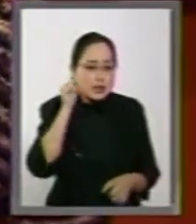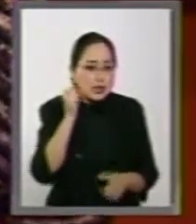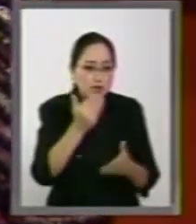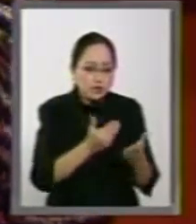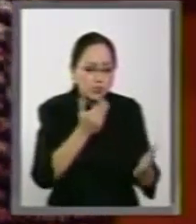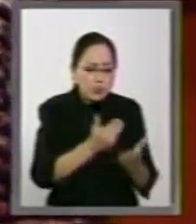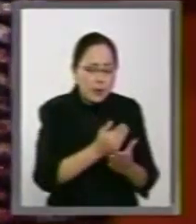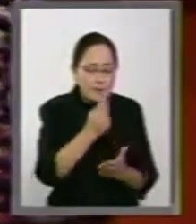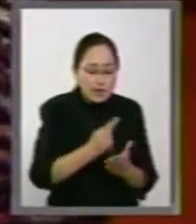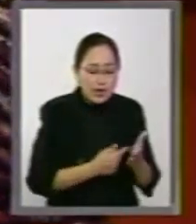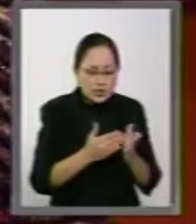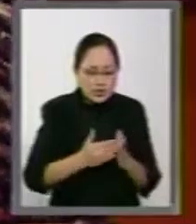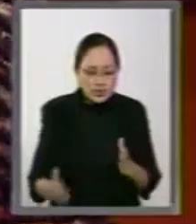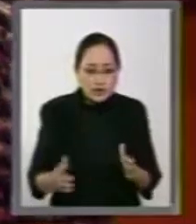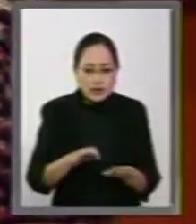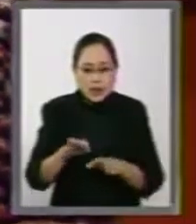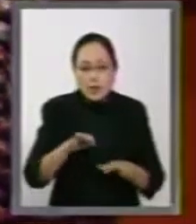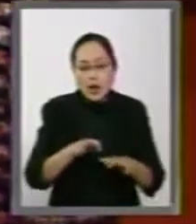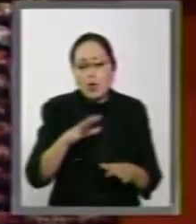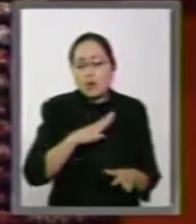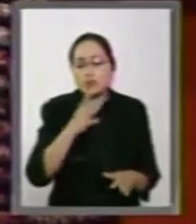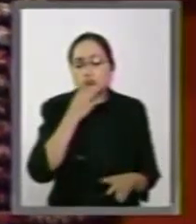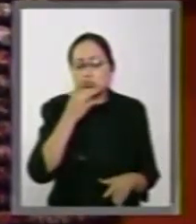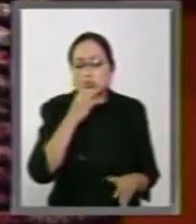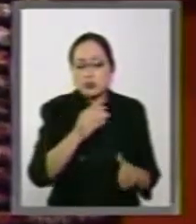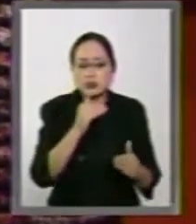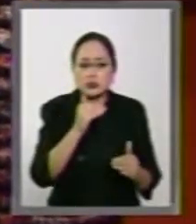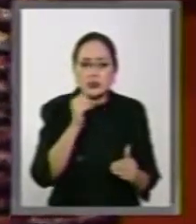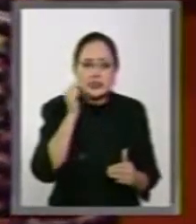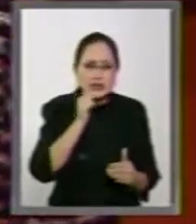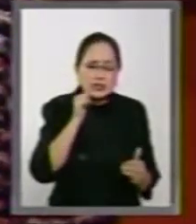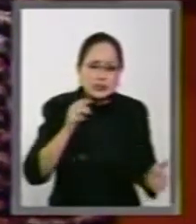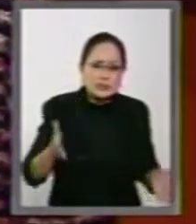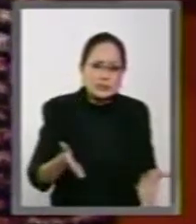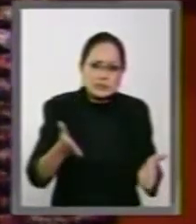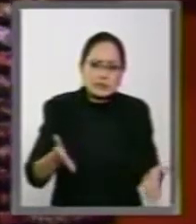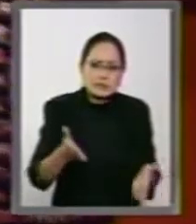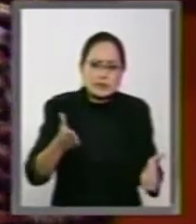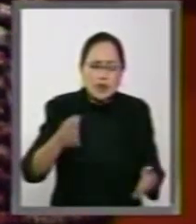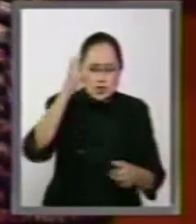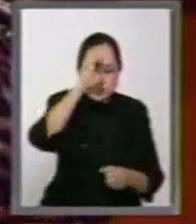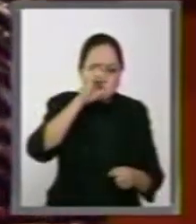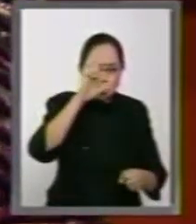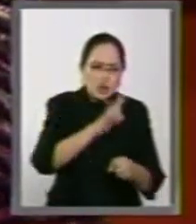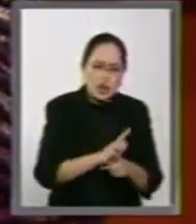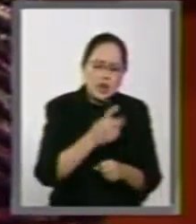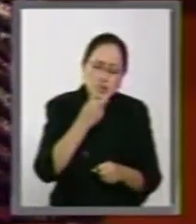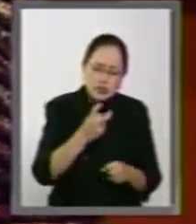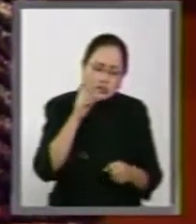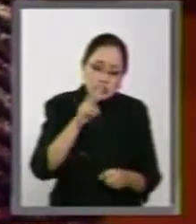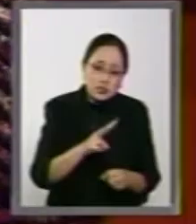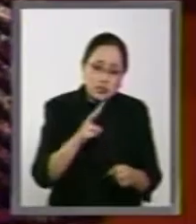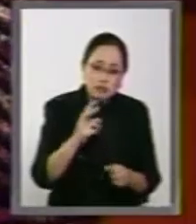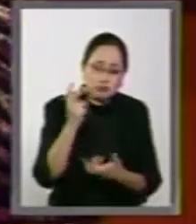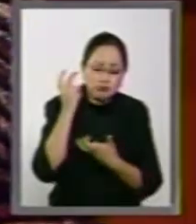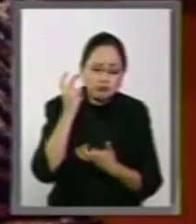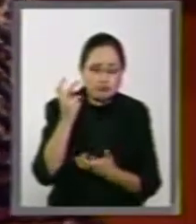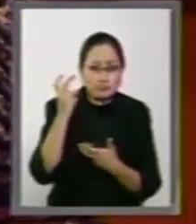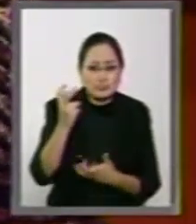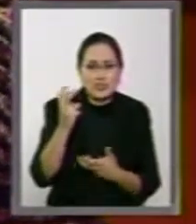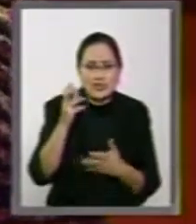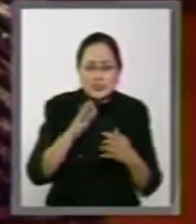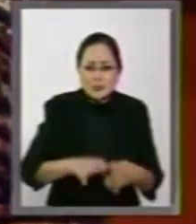trabajo seguir promoviendo todo el terreno del plano cultural, que es muy ambicioso, que es muy